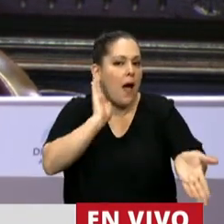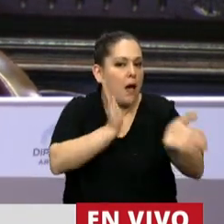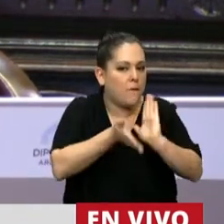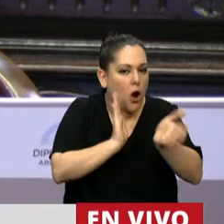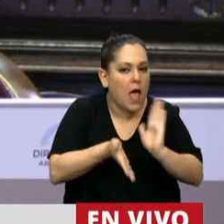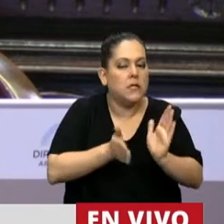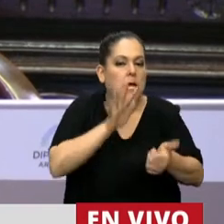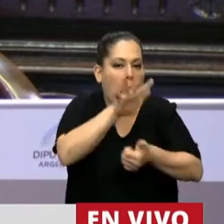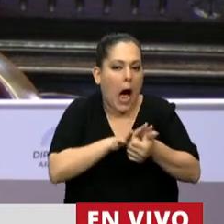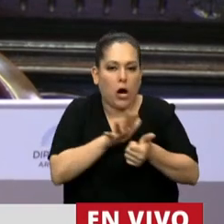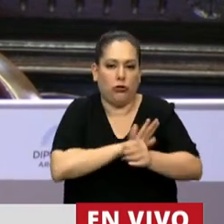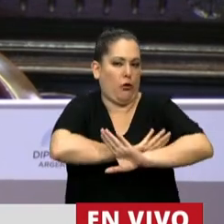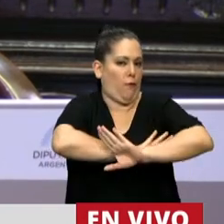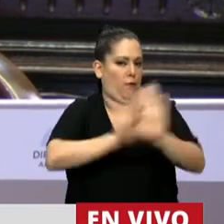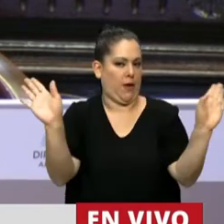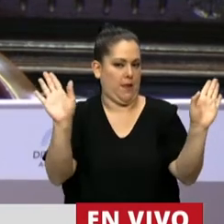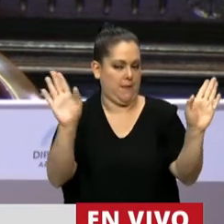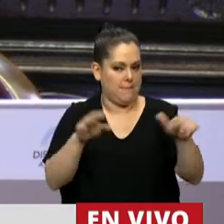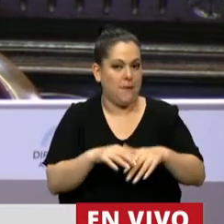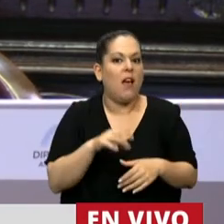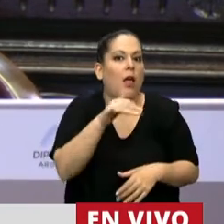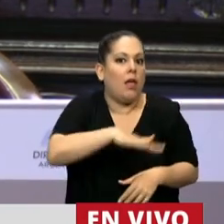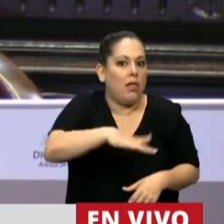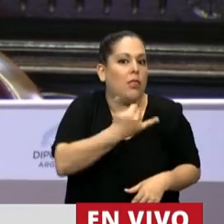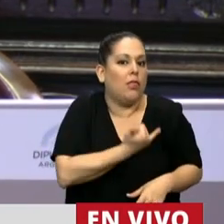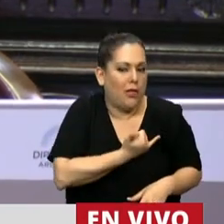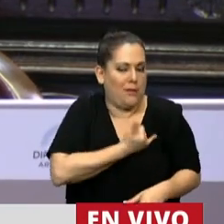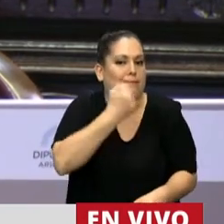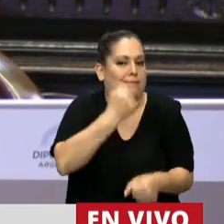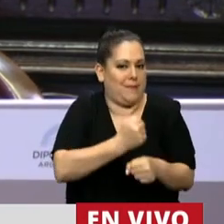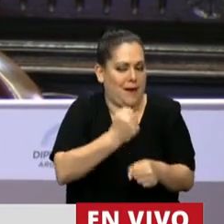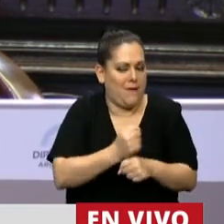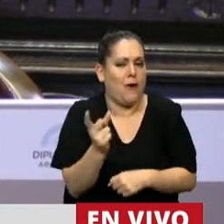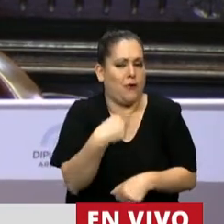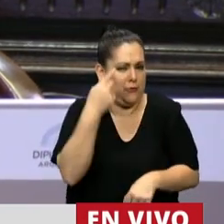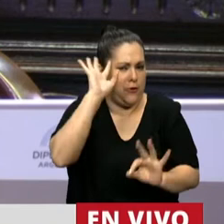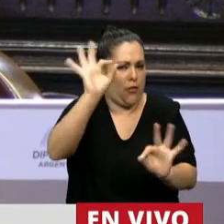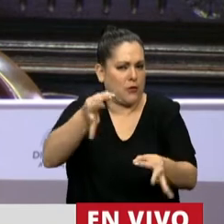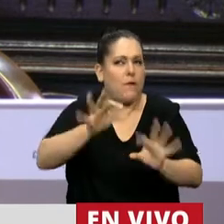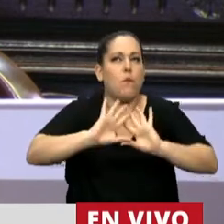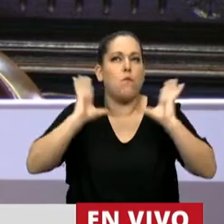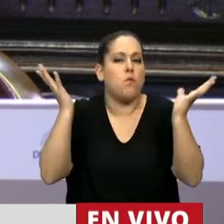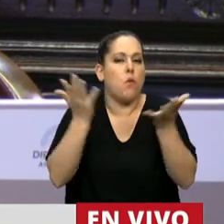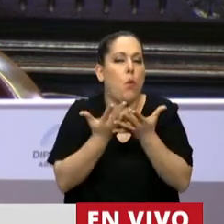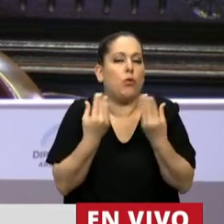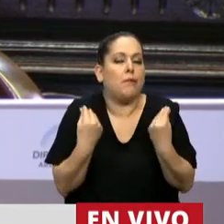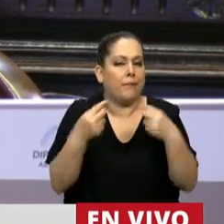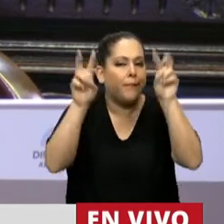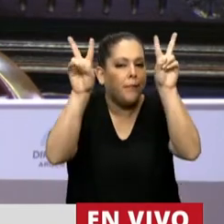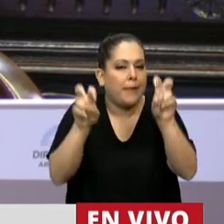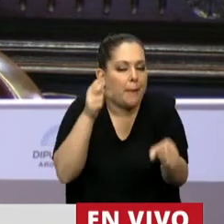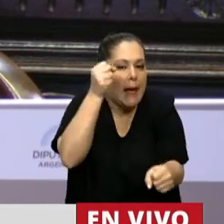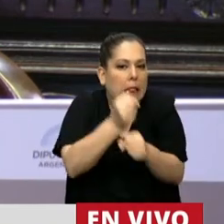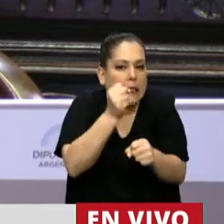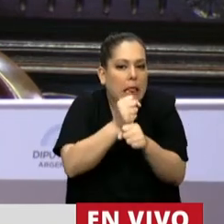acoso en el mundo del trabajo. Si bien todos sabemos que el acoso y la violencia en el mundo del trabajo era un tema que se venía trabajando